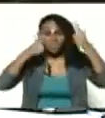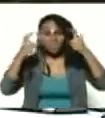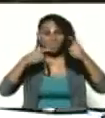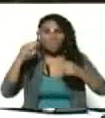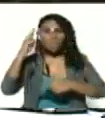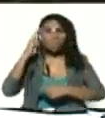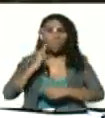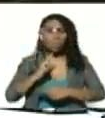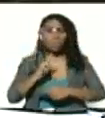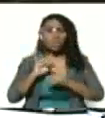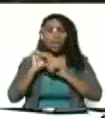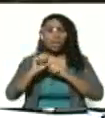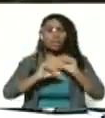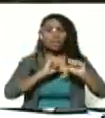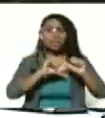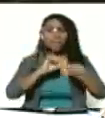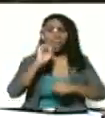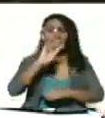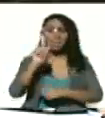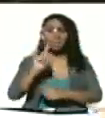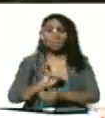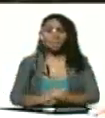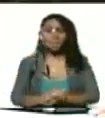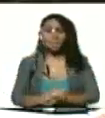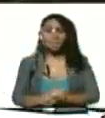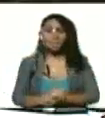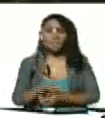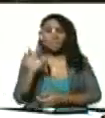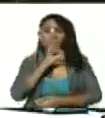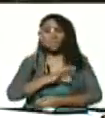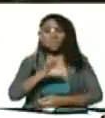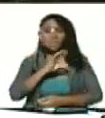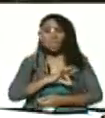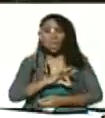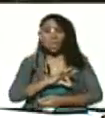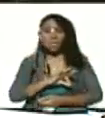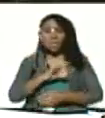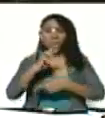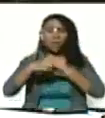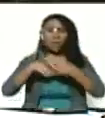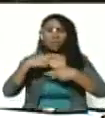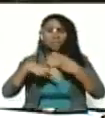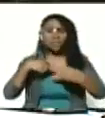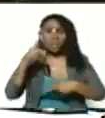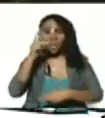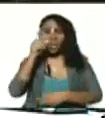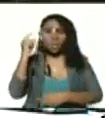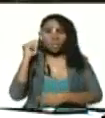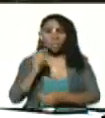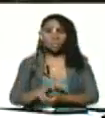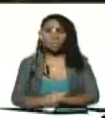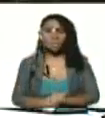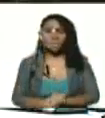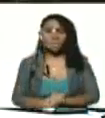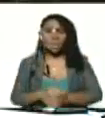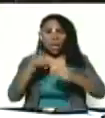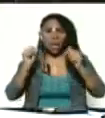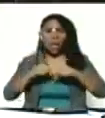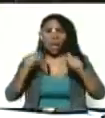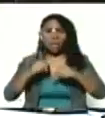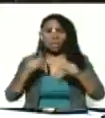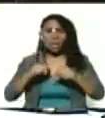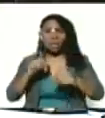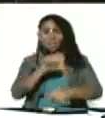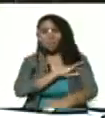el bolivaranismo del siglo XXI desde los socialistas desde los revolucionarios y revolucionarias aquí en este